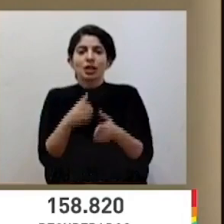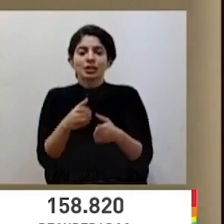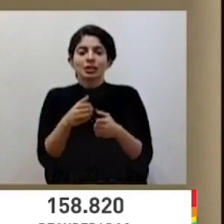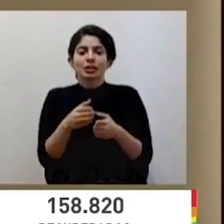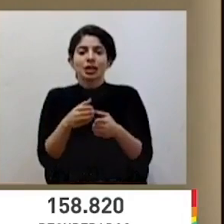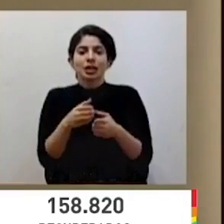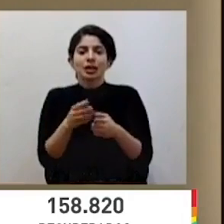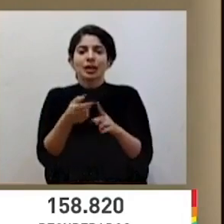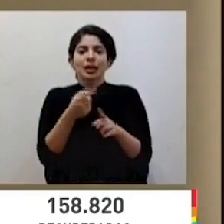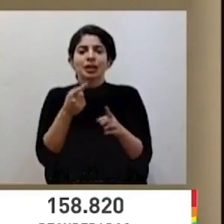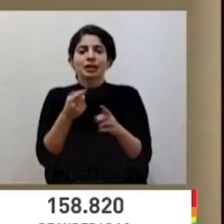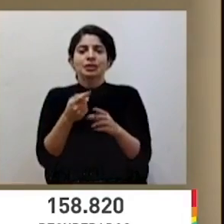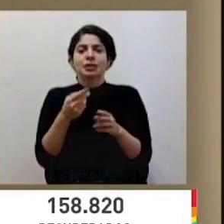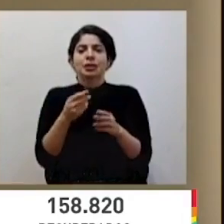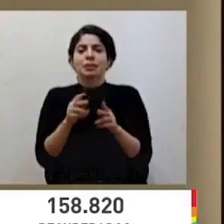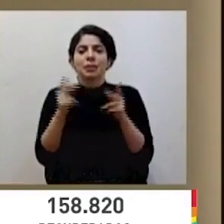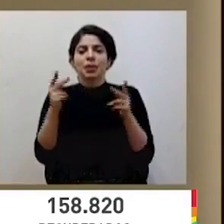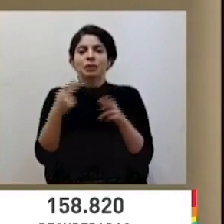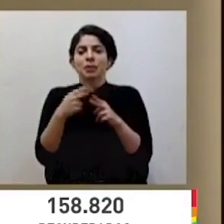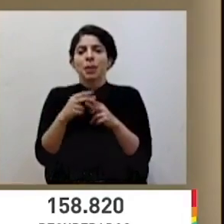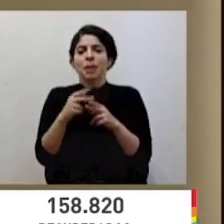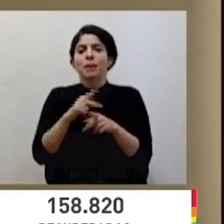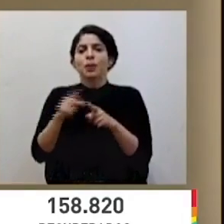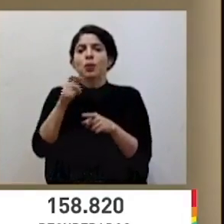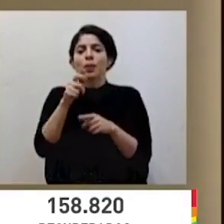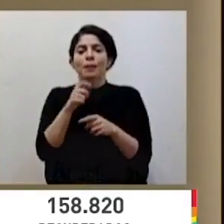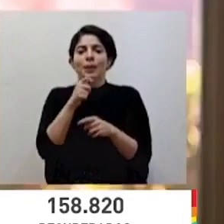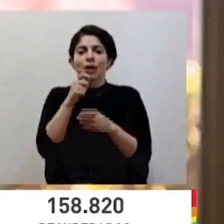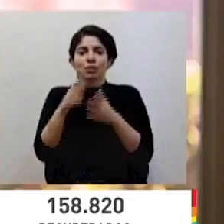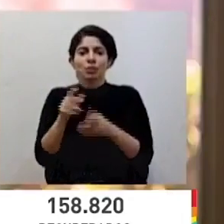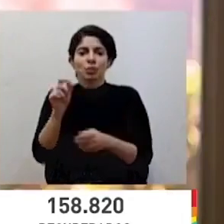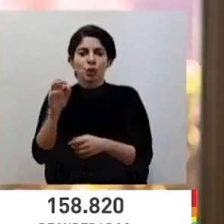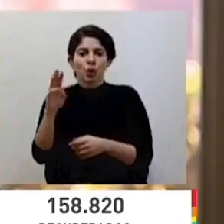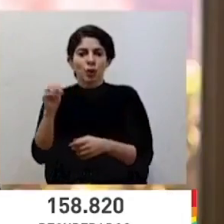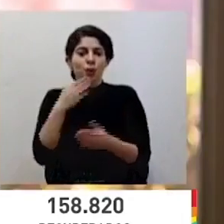medio peruperiodismo.com. Muy buenas tardes, don Edgar.